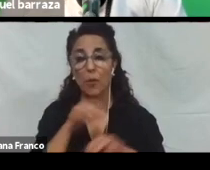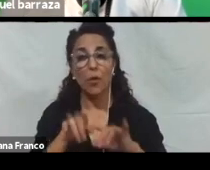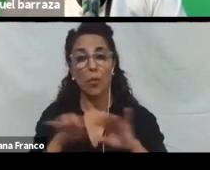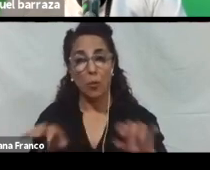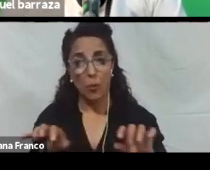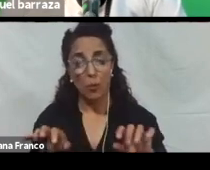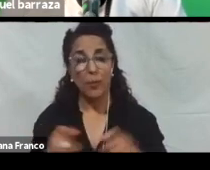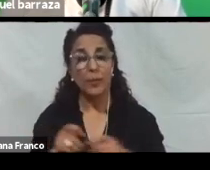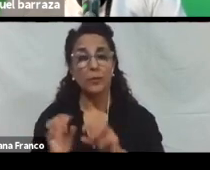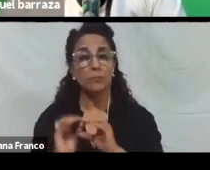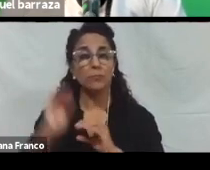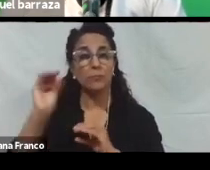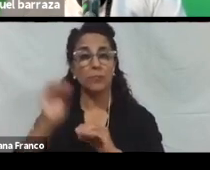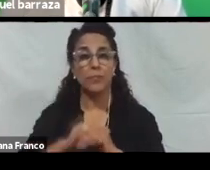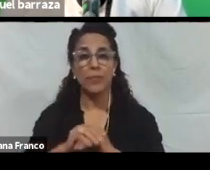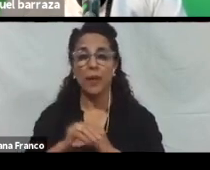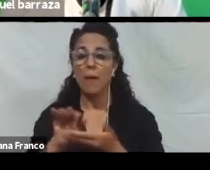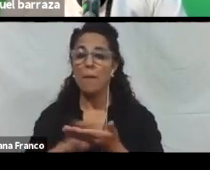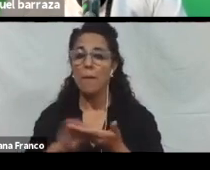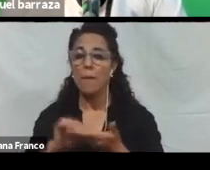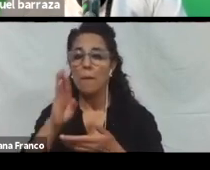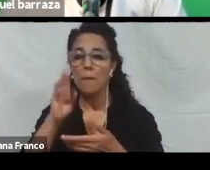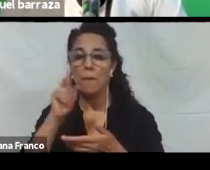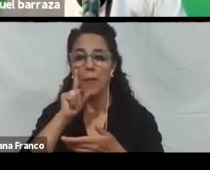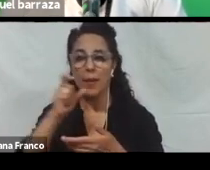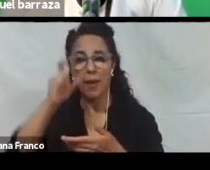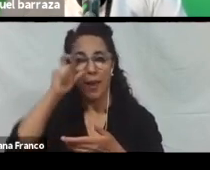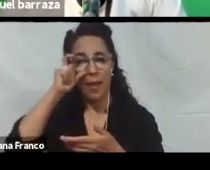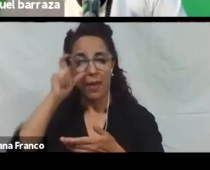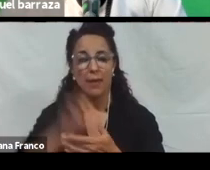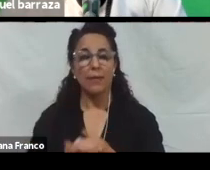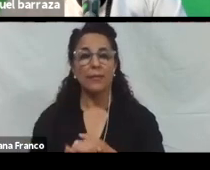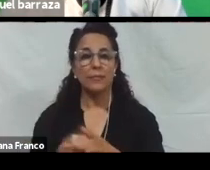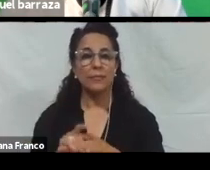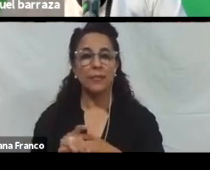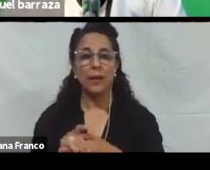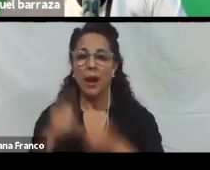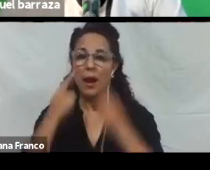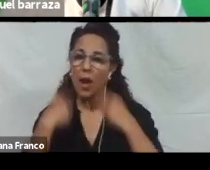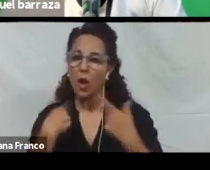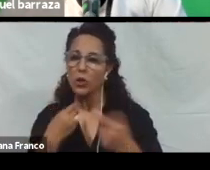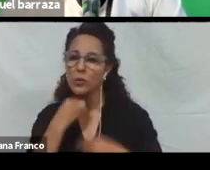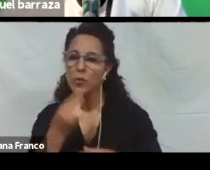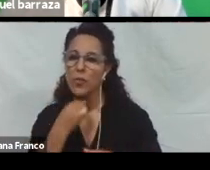Con. Con. Interfaz Braille. Tiene. Reconocimiento de voz. Para que vos puedas. Dictarle.